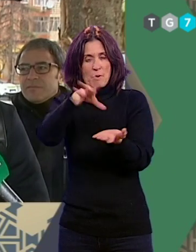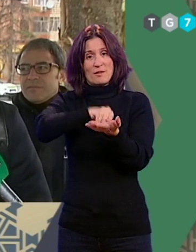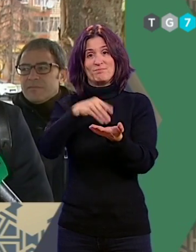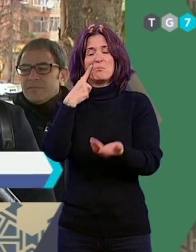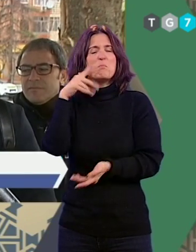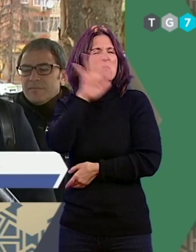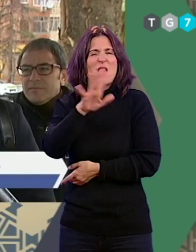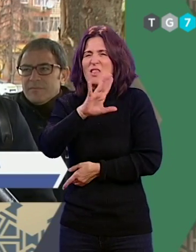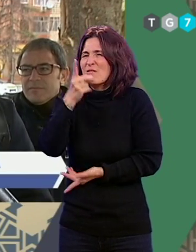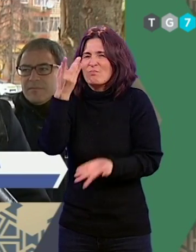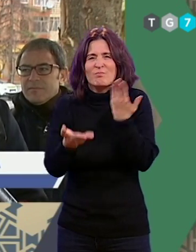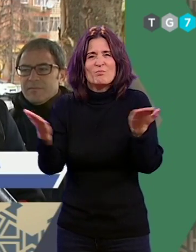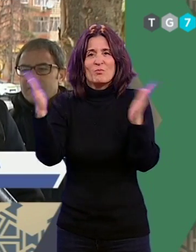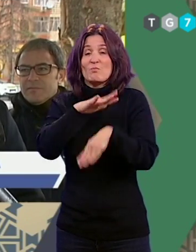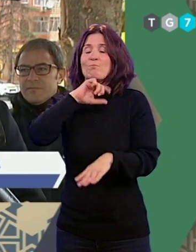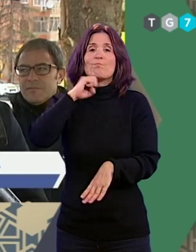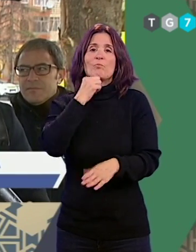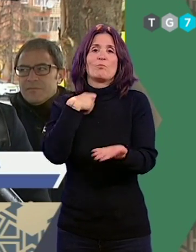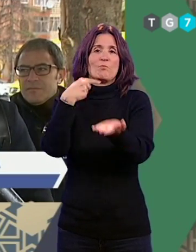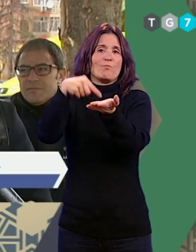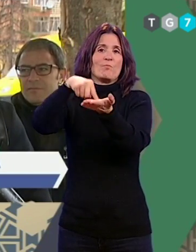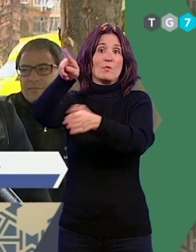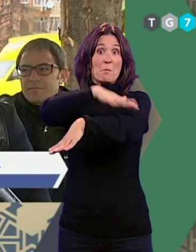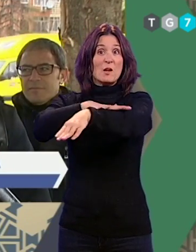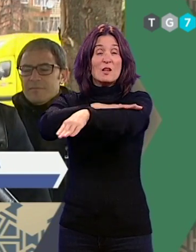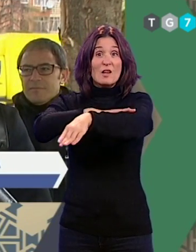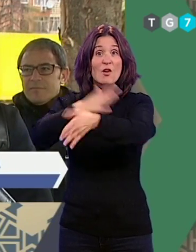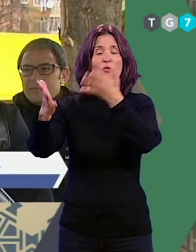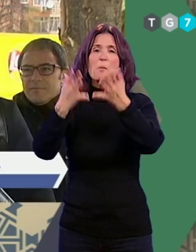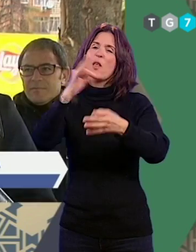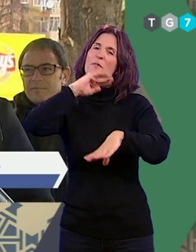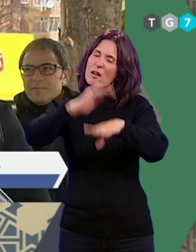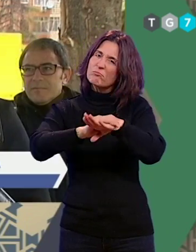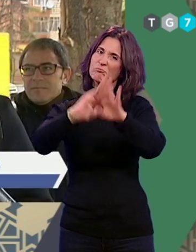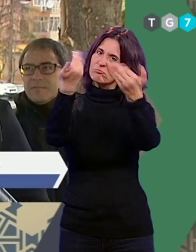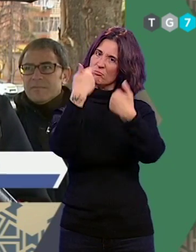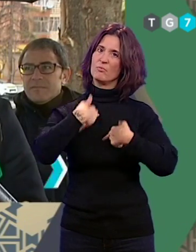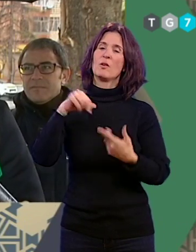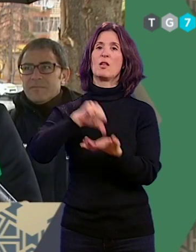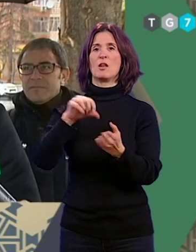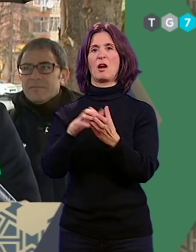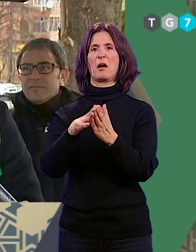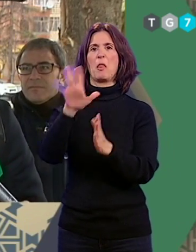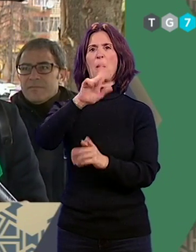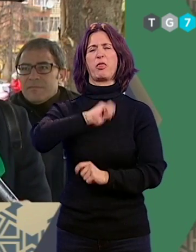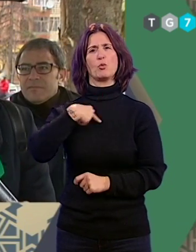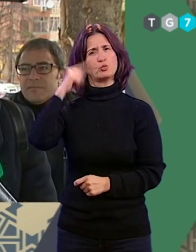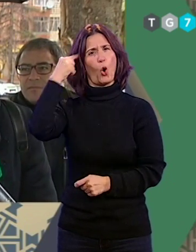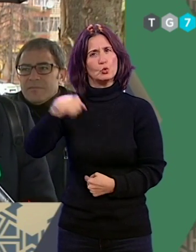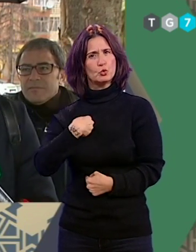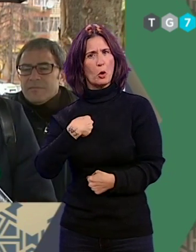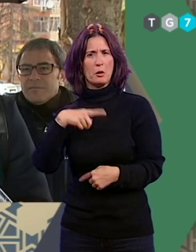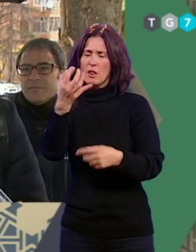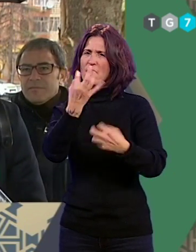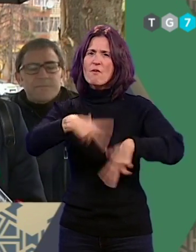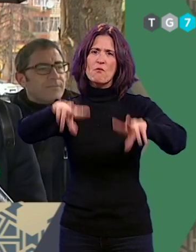indecente y por tanto lo que reclamamos al Ministerio de Fomento es que cumpla con esta ciudad, que deje de engañarnos, que no nos tome por tontos y que termine